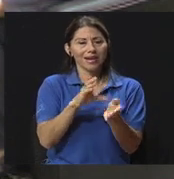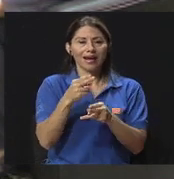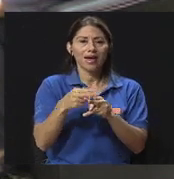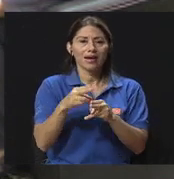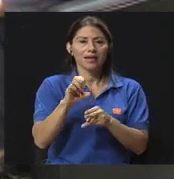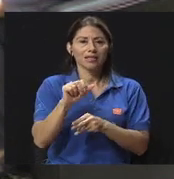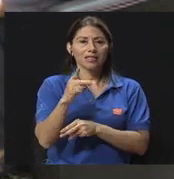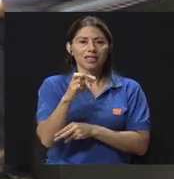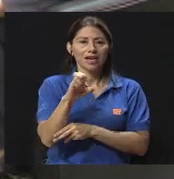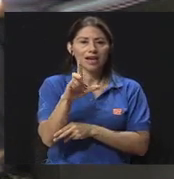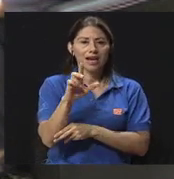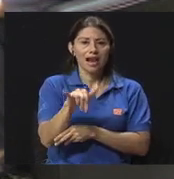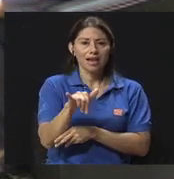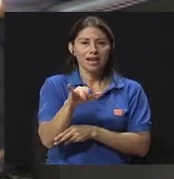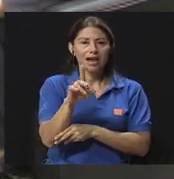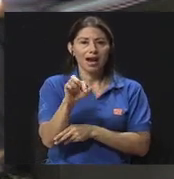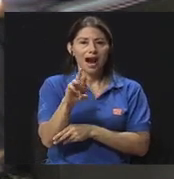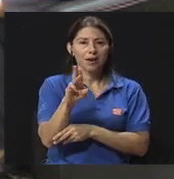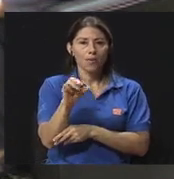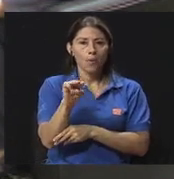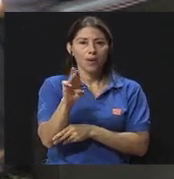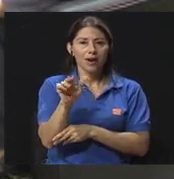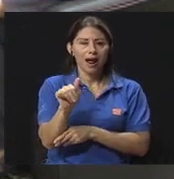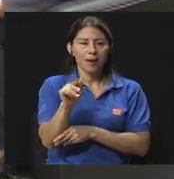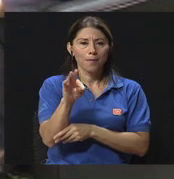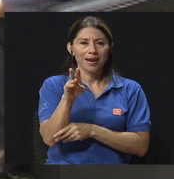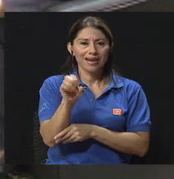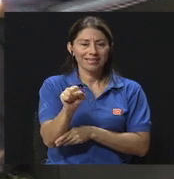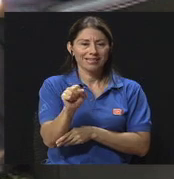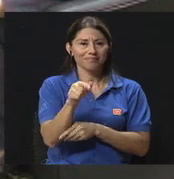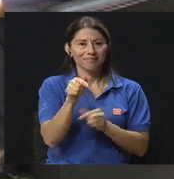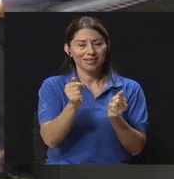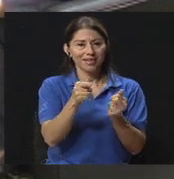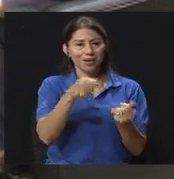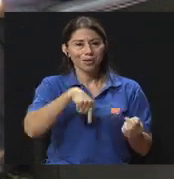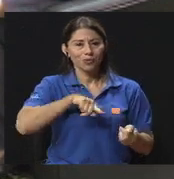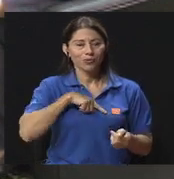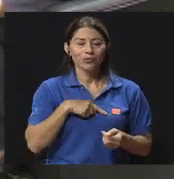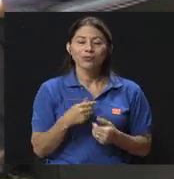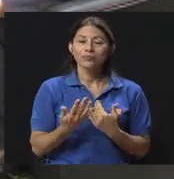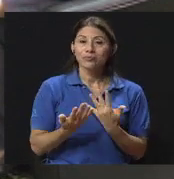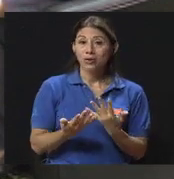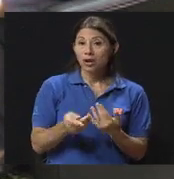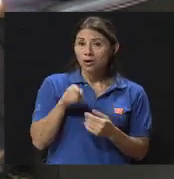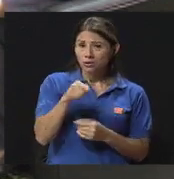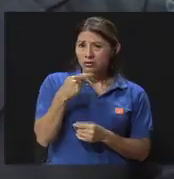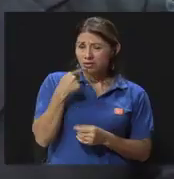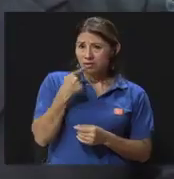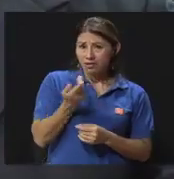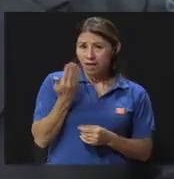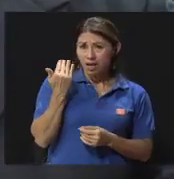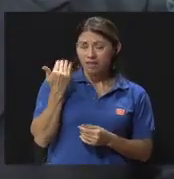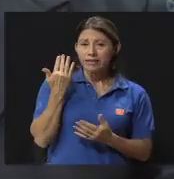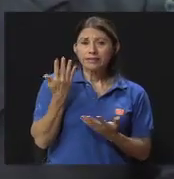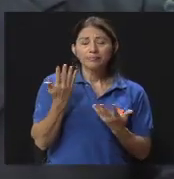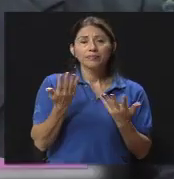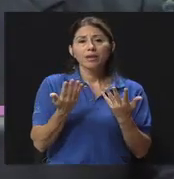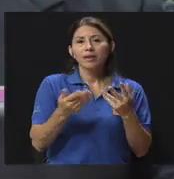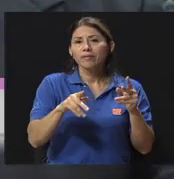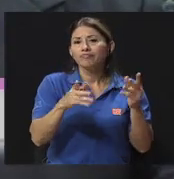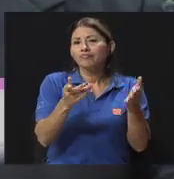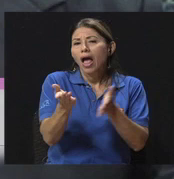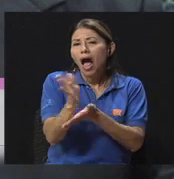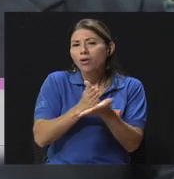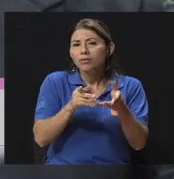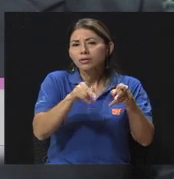Shirley Carmona Brenes, que muy gentilmente está con nosotros. Shirley, en el bloque pasado usted nos comentaba acerca de la dificultad que tienen